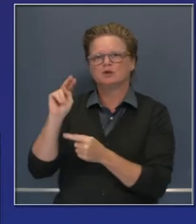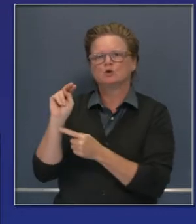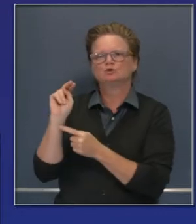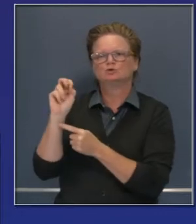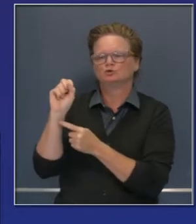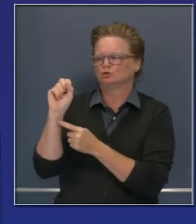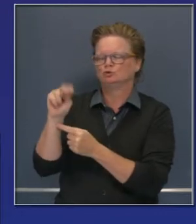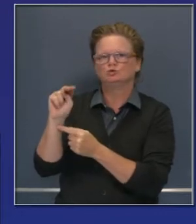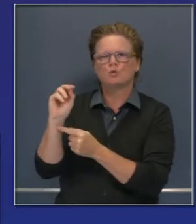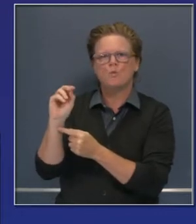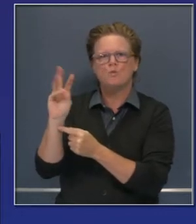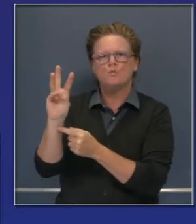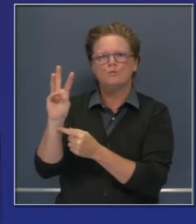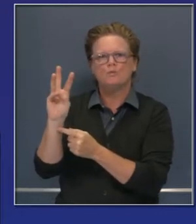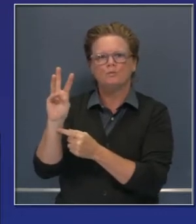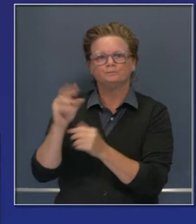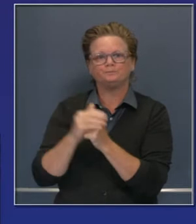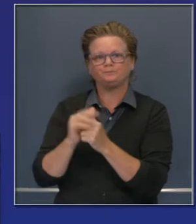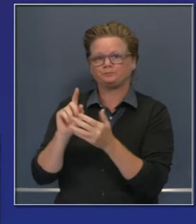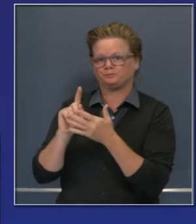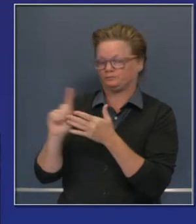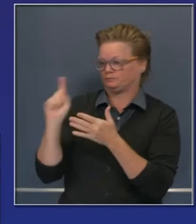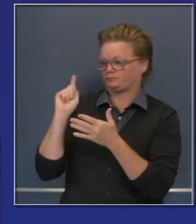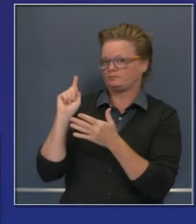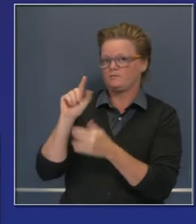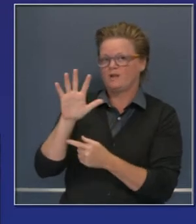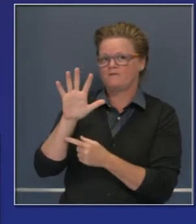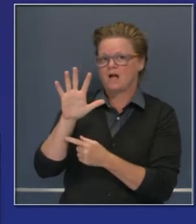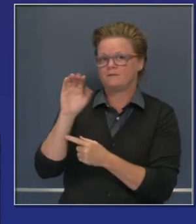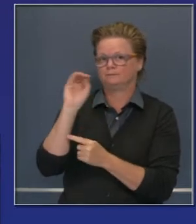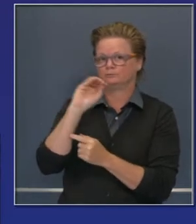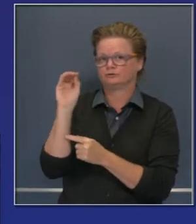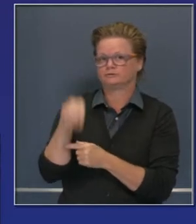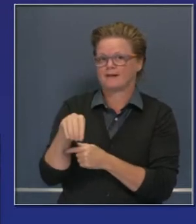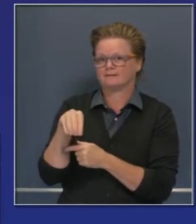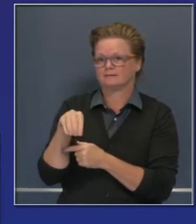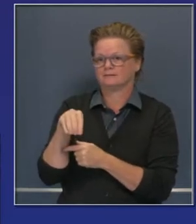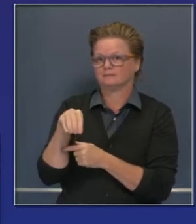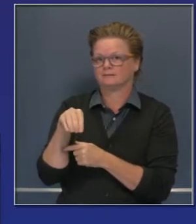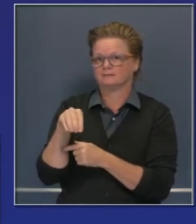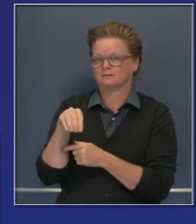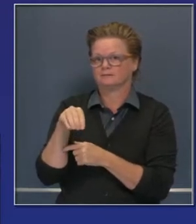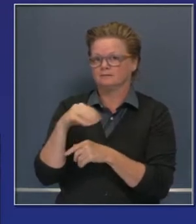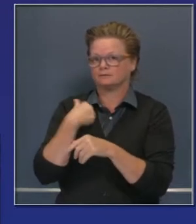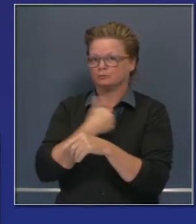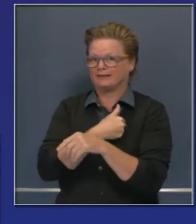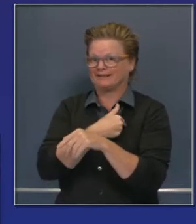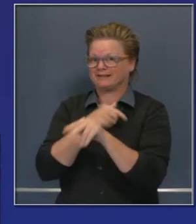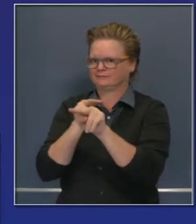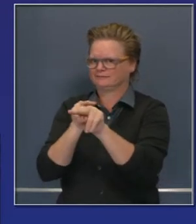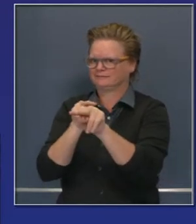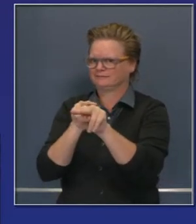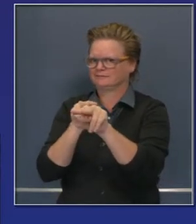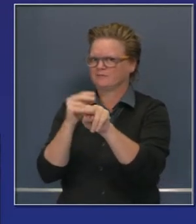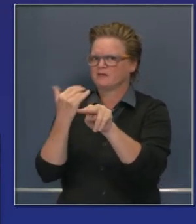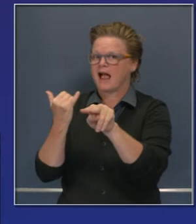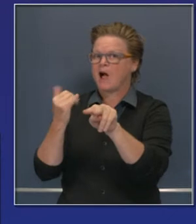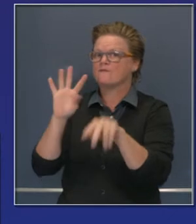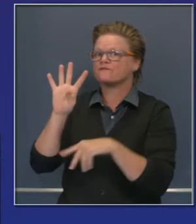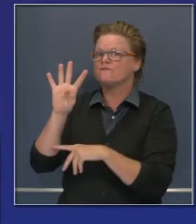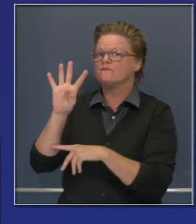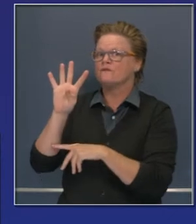del complejo Snow, uno que estamos monitoreando en el condado de Riverside con contención de 5%,